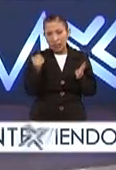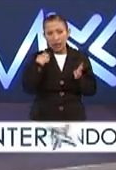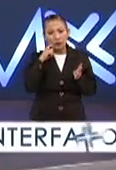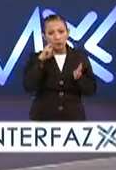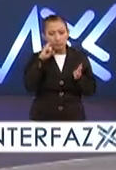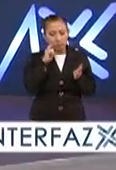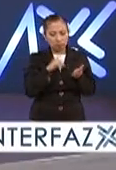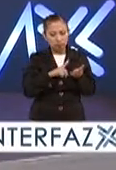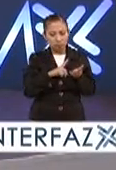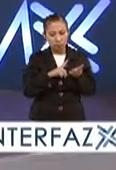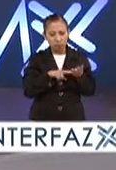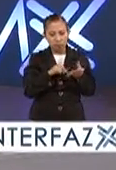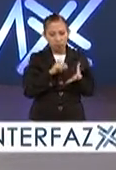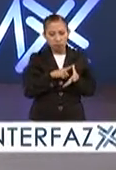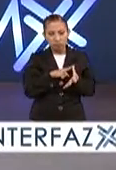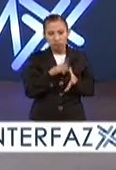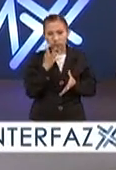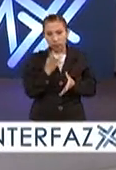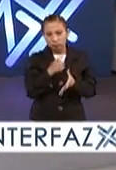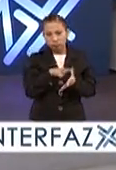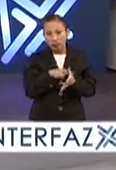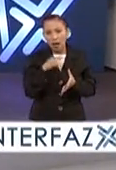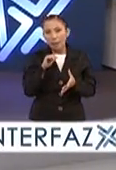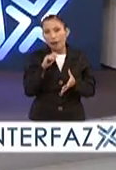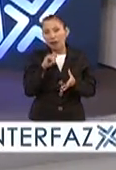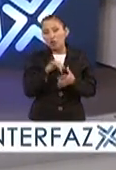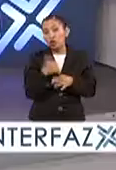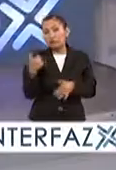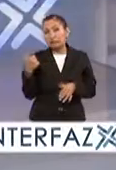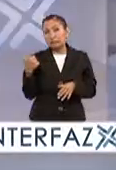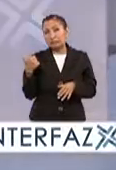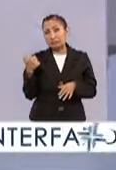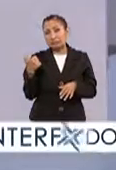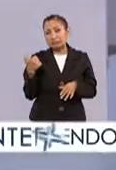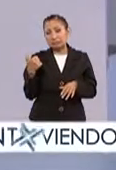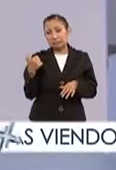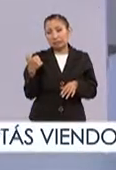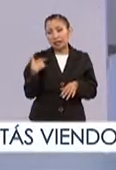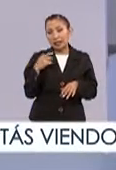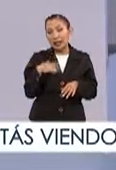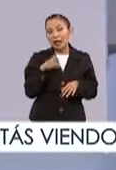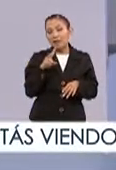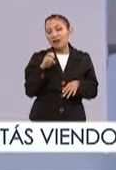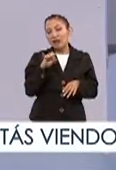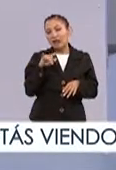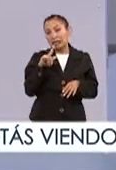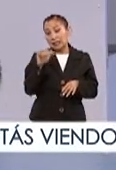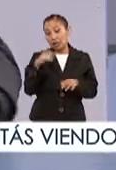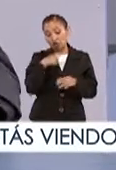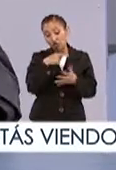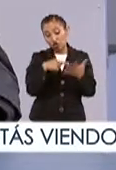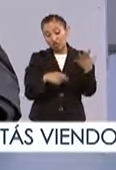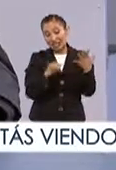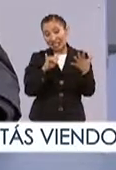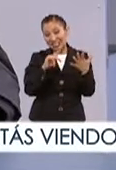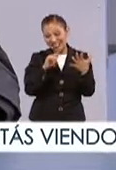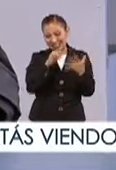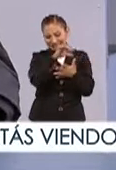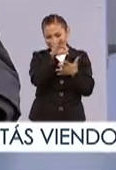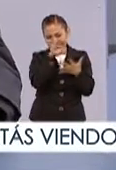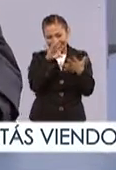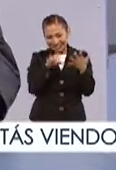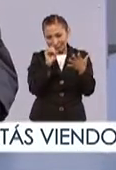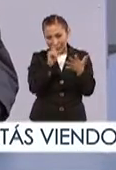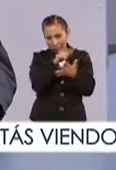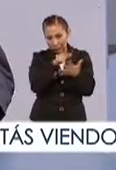tomate, y el quinto módulo es el amaranto, y el sexto modo es la vainilla. Es decir, todos estos ingredientes que yo les acabo de